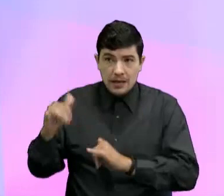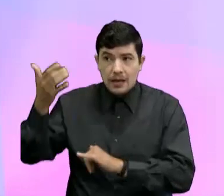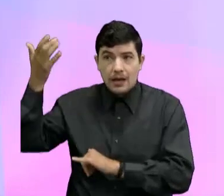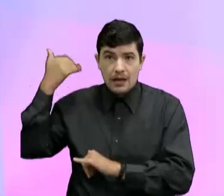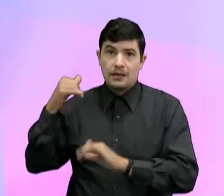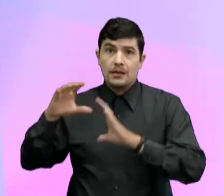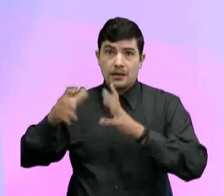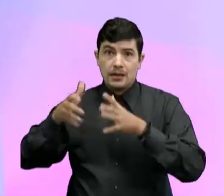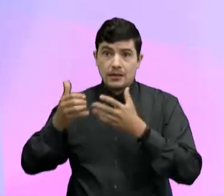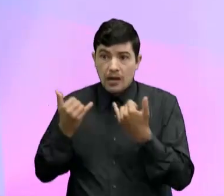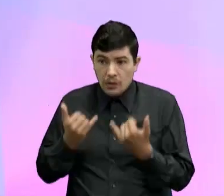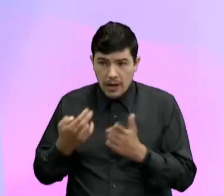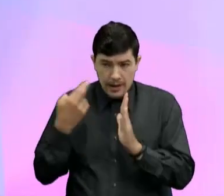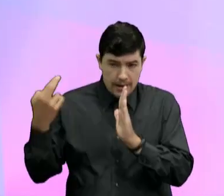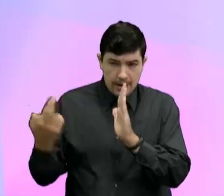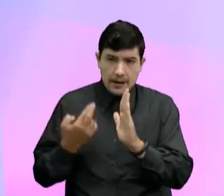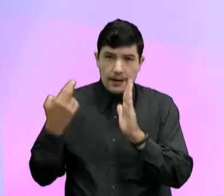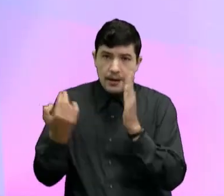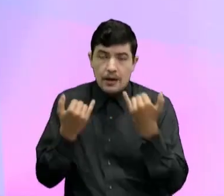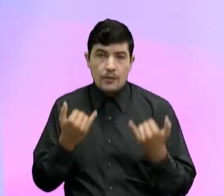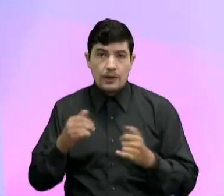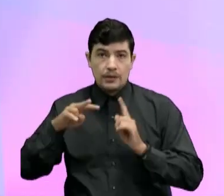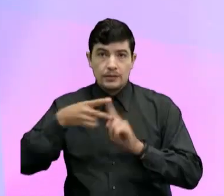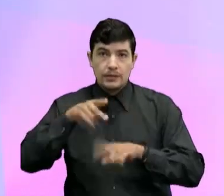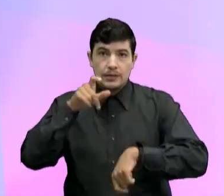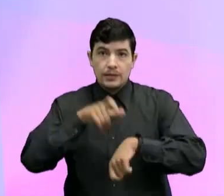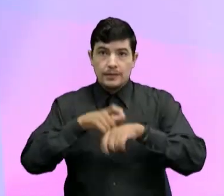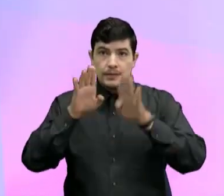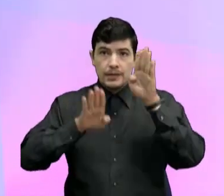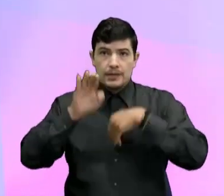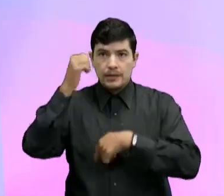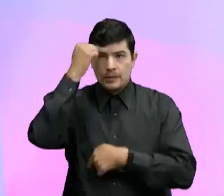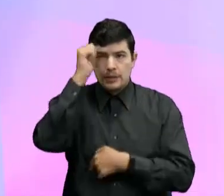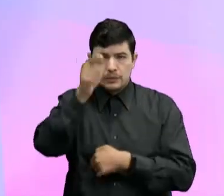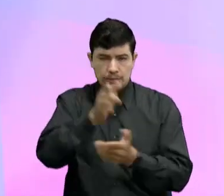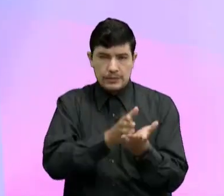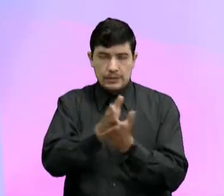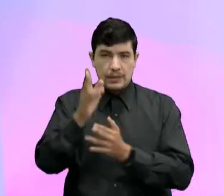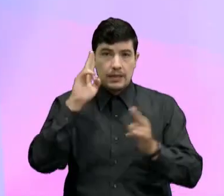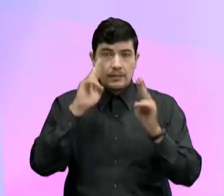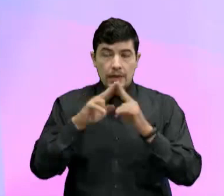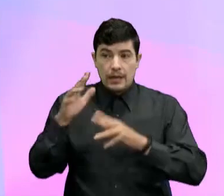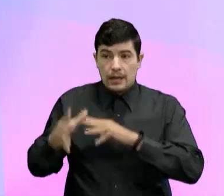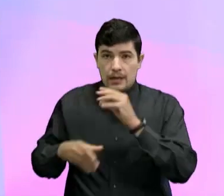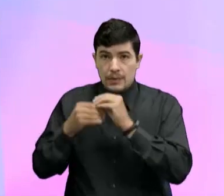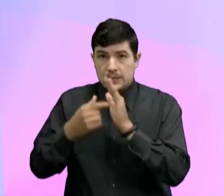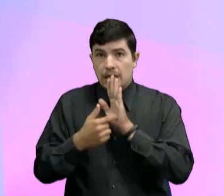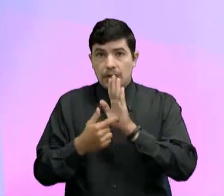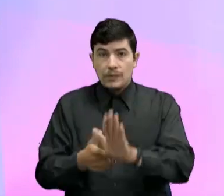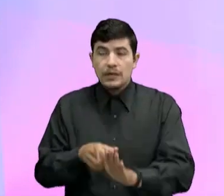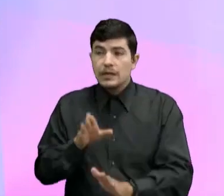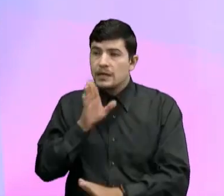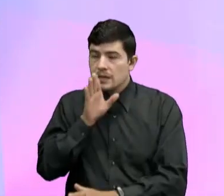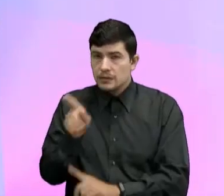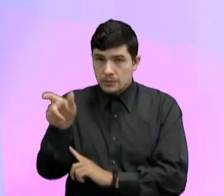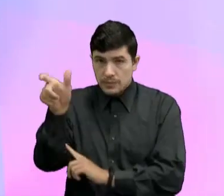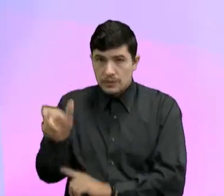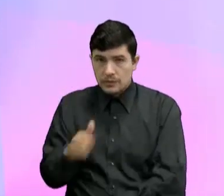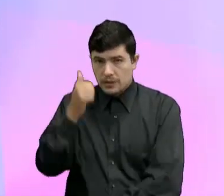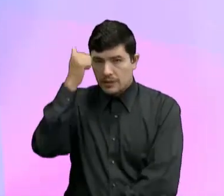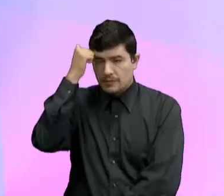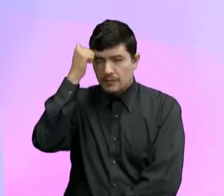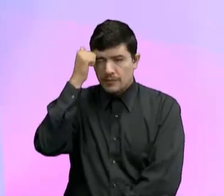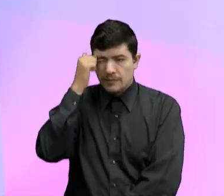hemos visto En esta segunda temporada No se despeguen ni un segundo Porque aparte a continuación Yo les voy a presentar Y a